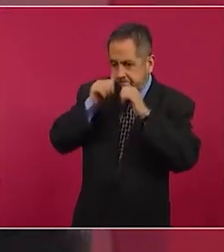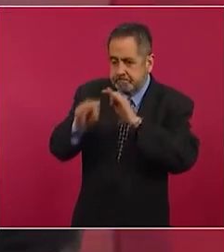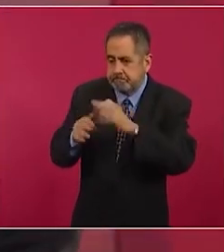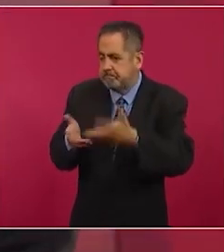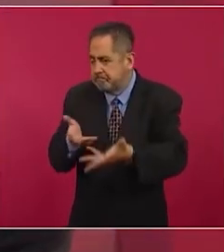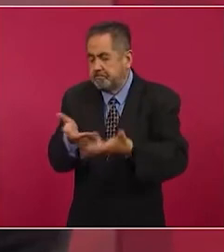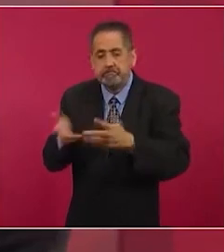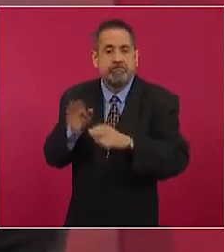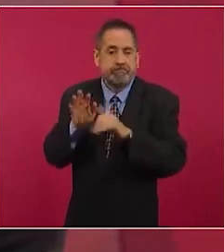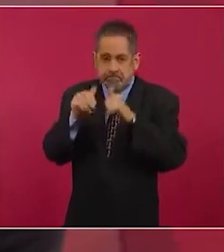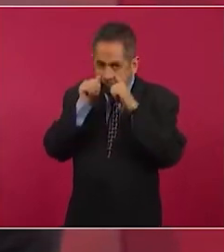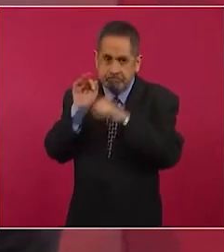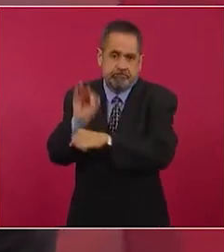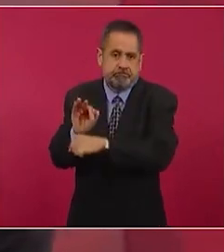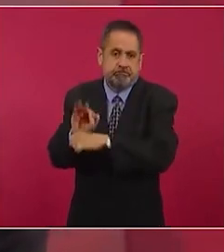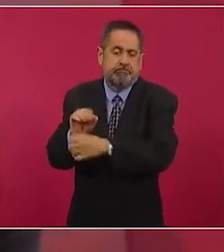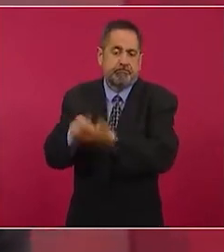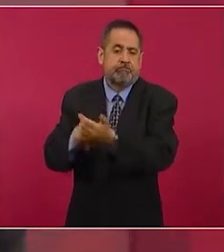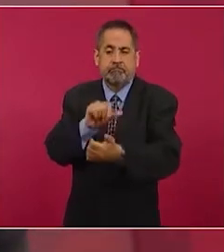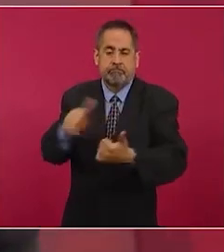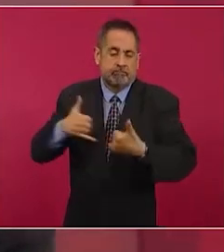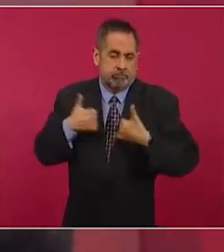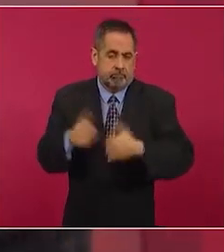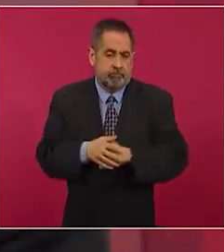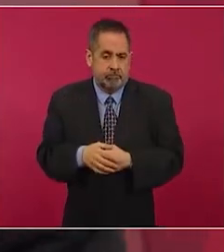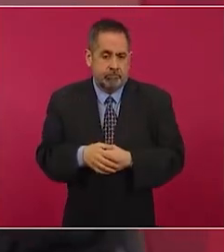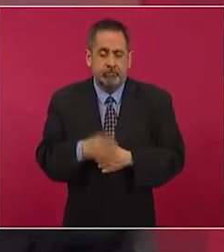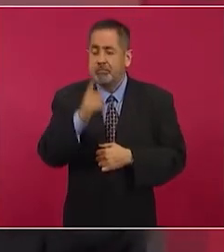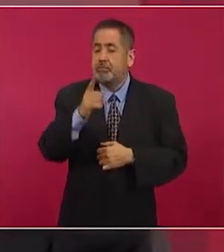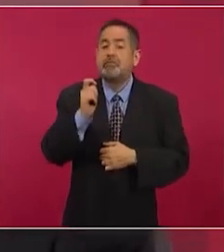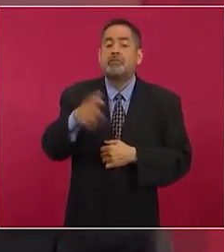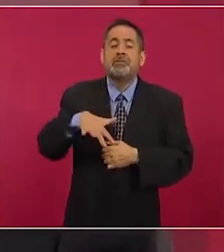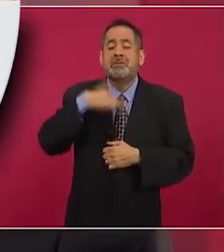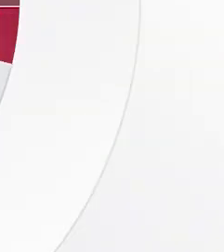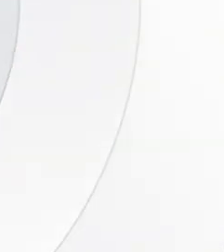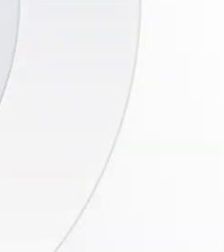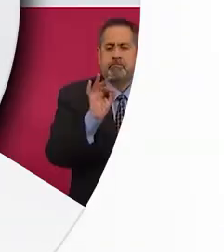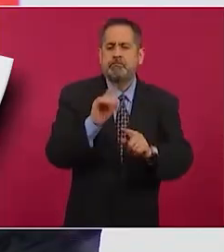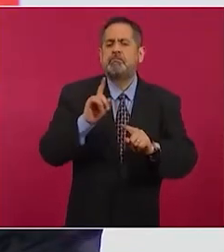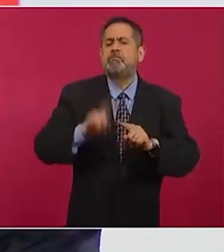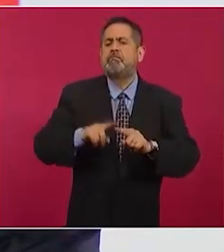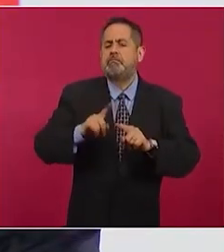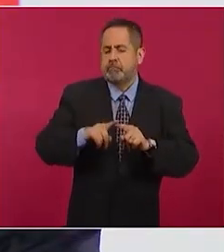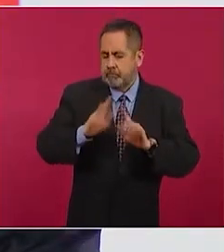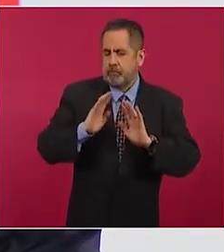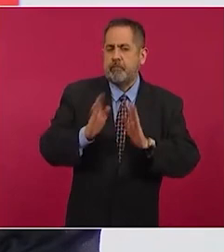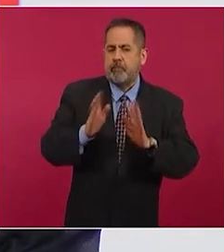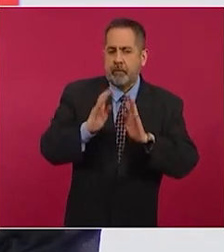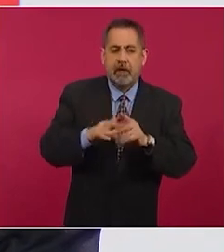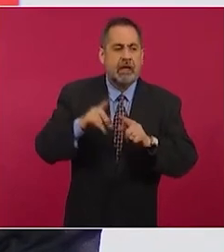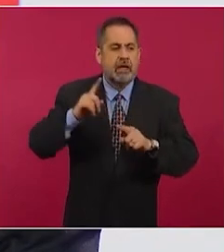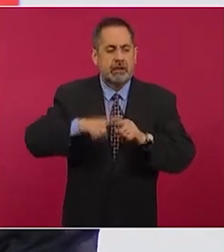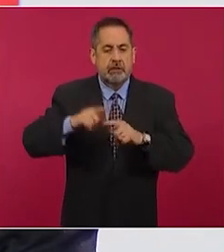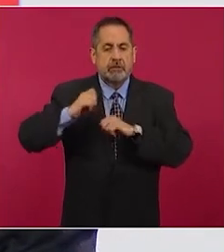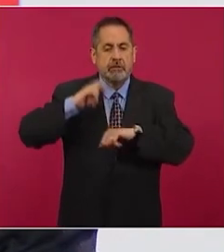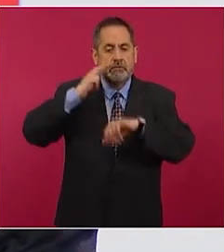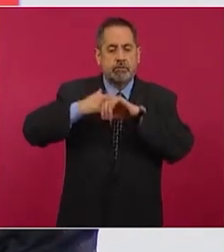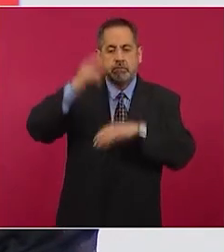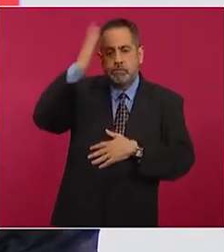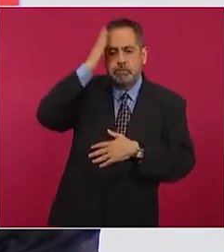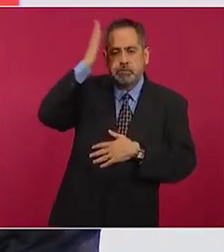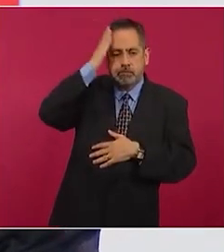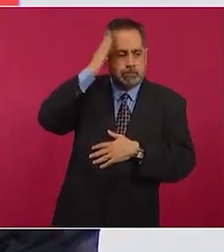hay que desterrar la corrupción. No solamente a la cabeza del grupo